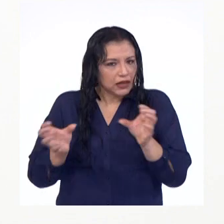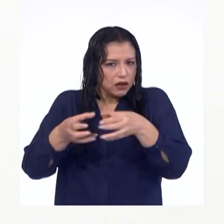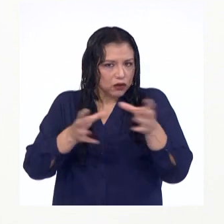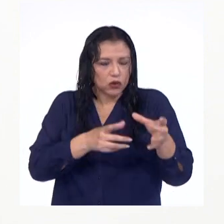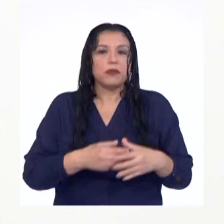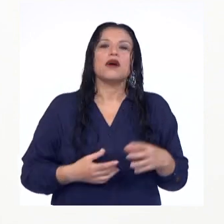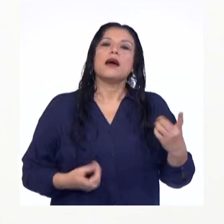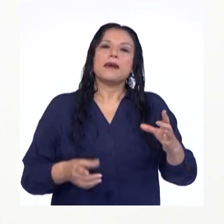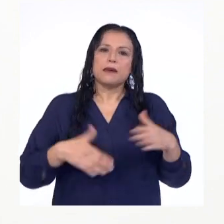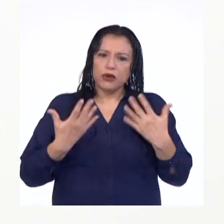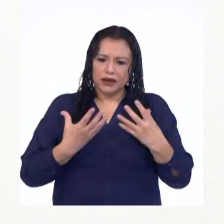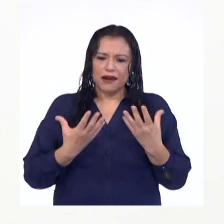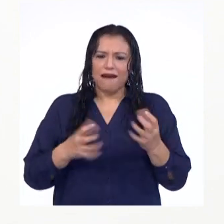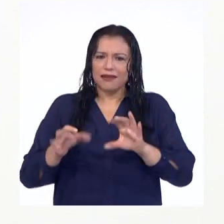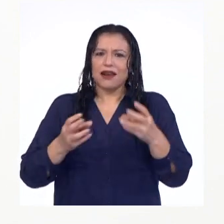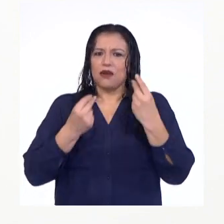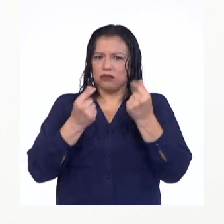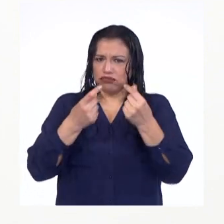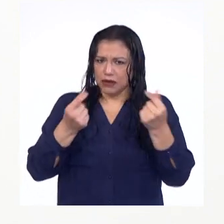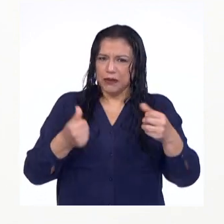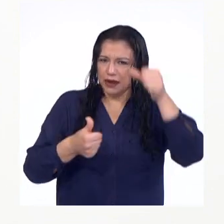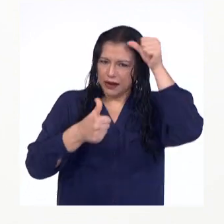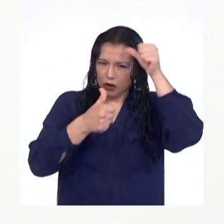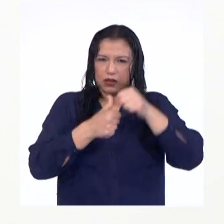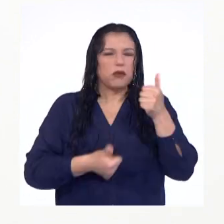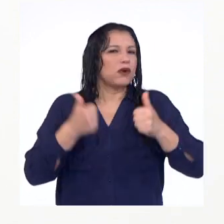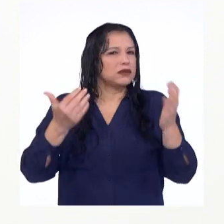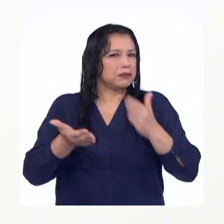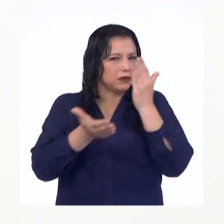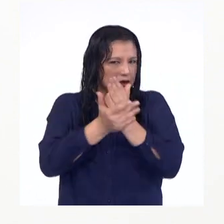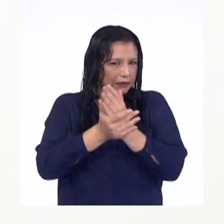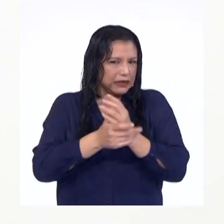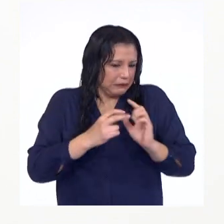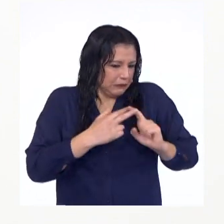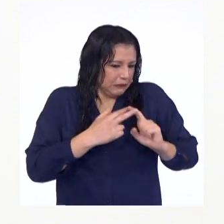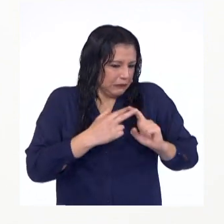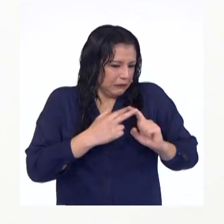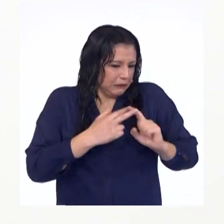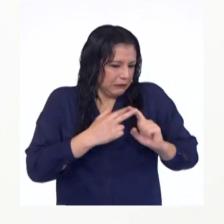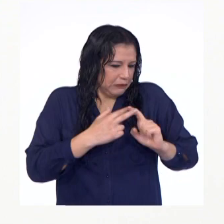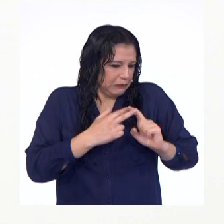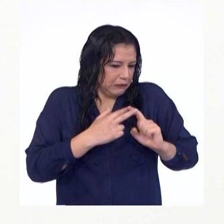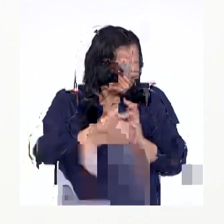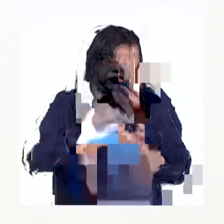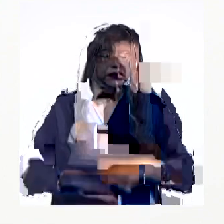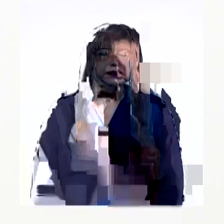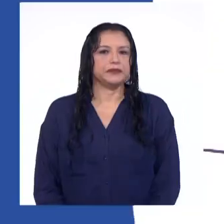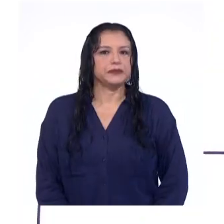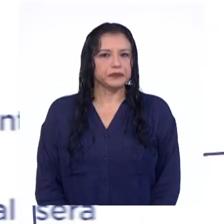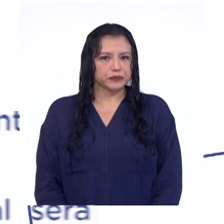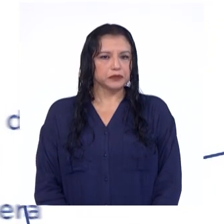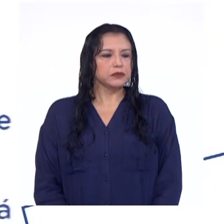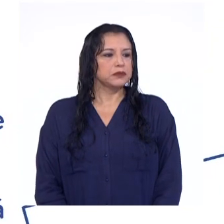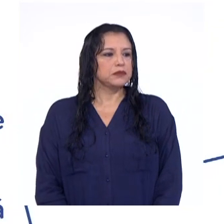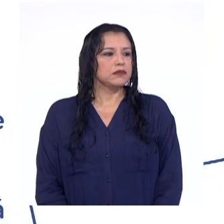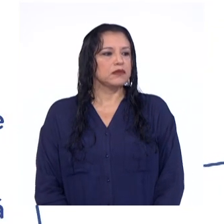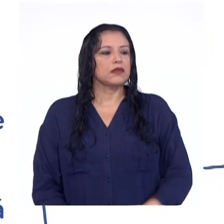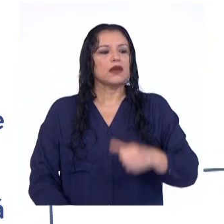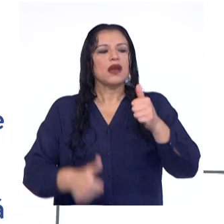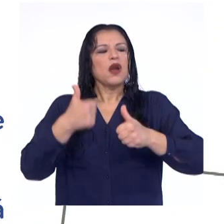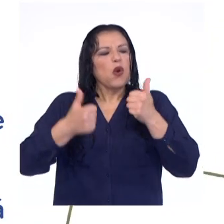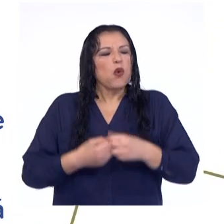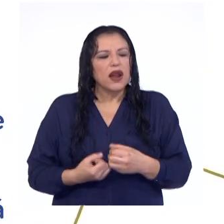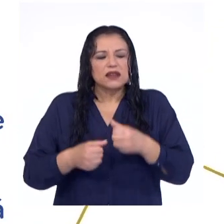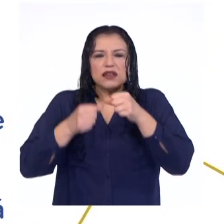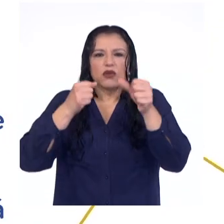Para hacerlo rápidamente, recordemos la situación significativa inicial de la respuesta. ¿Cuál es el valor más